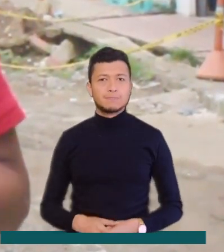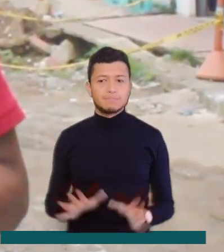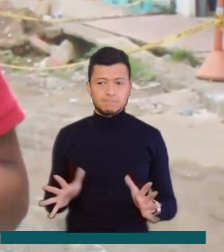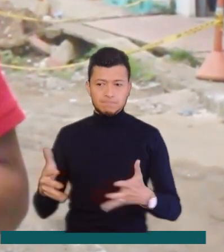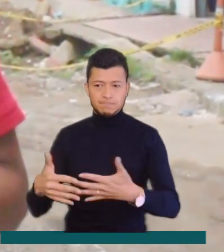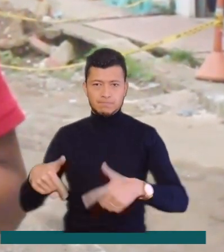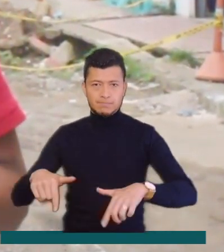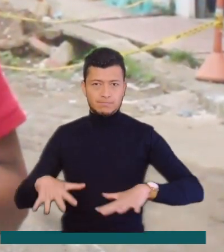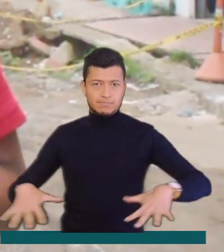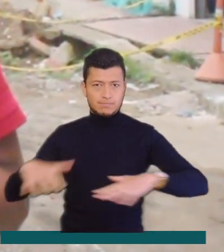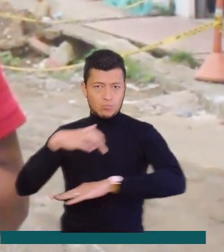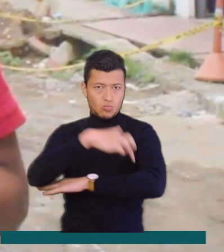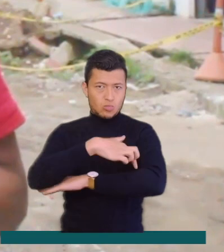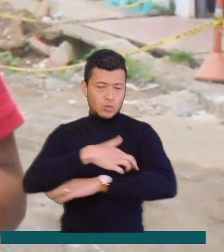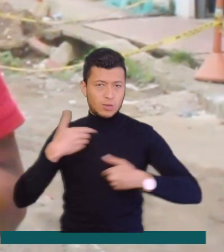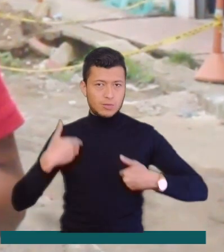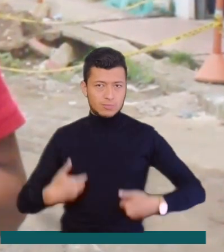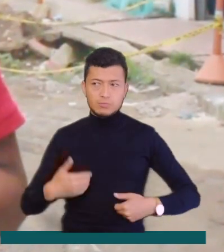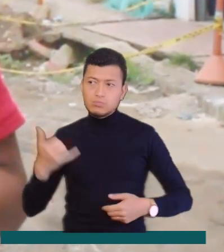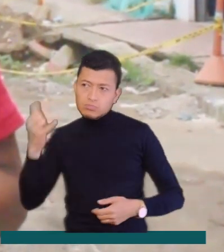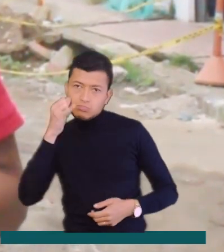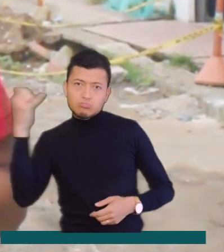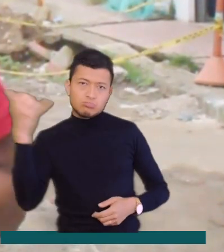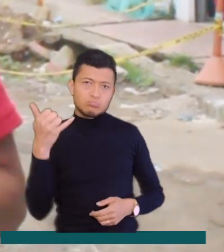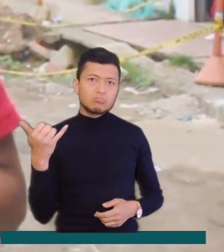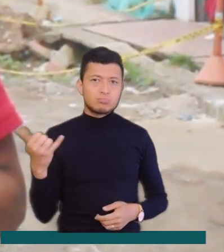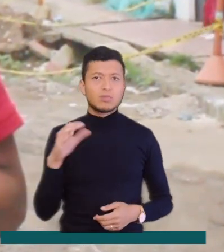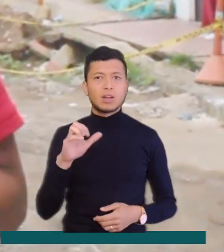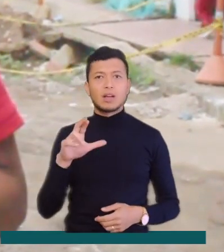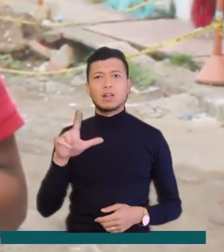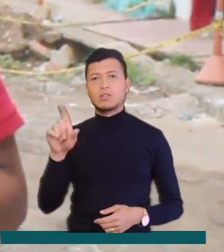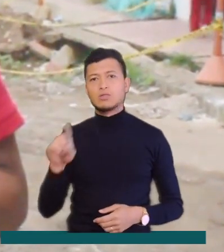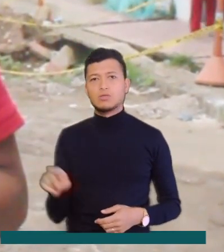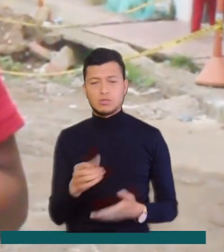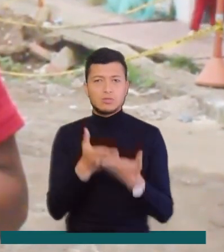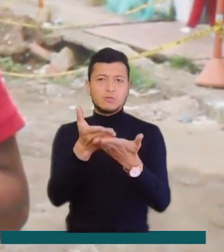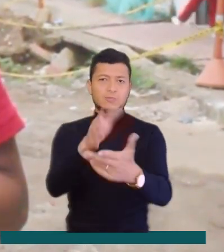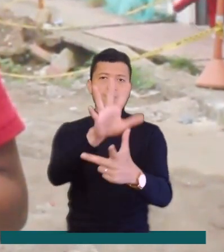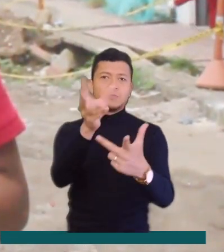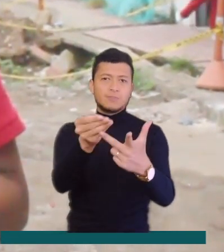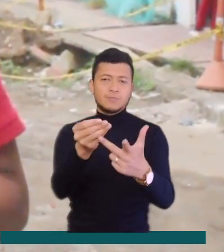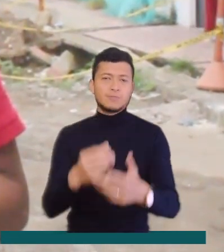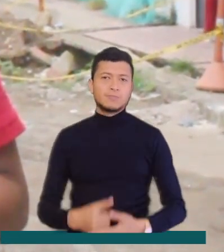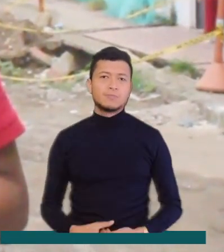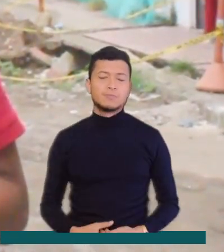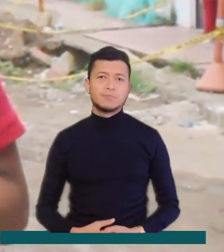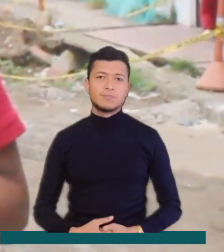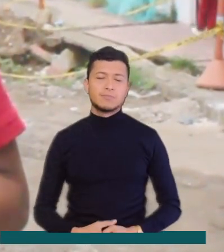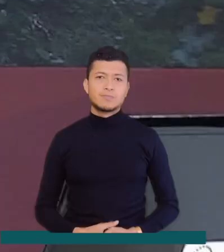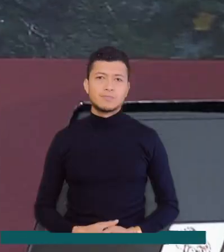Desde Mocoa, Putumayo, con la Cámara de Carlos Álvarez, informa Héctor Verdugo para Enlace 13.